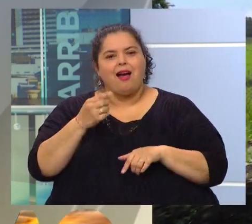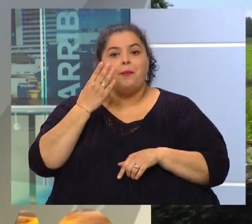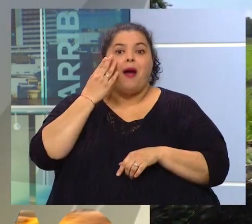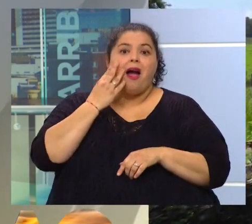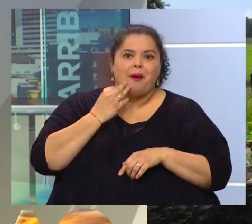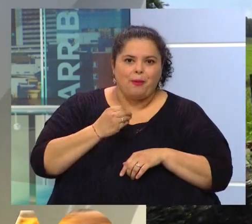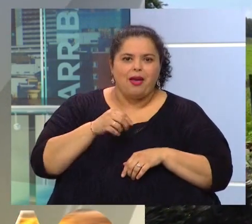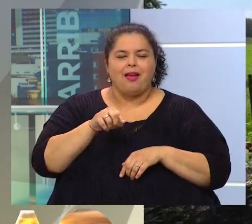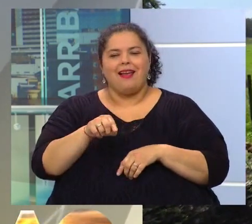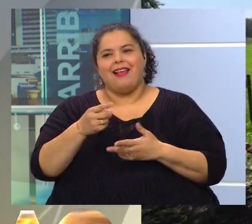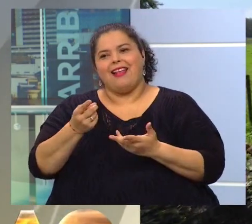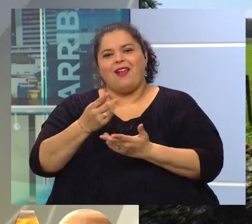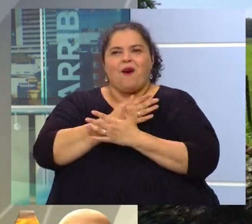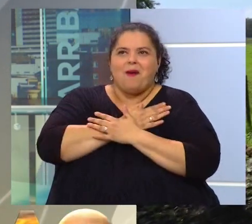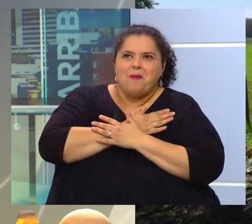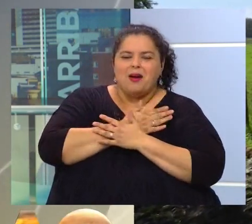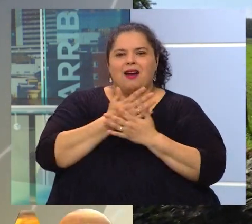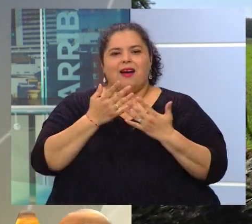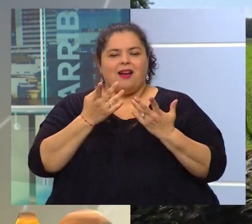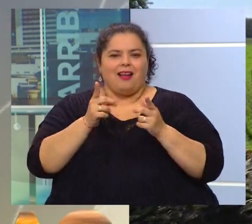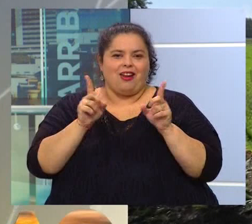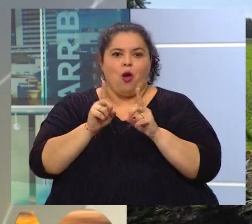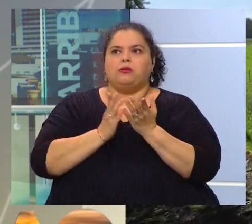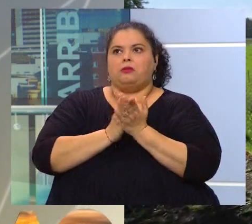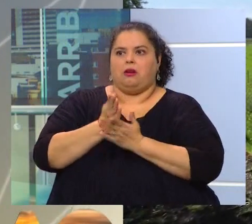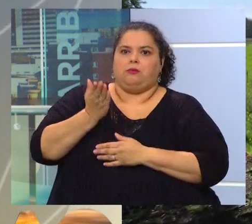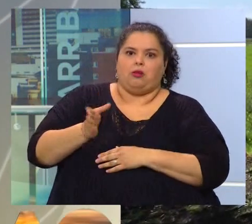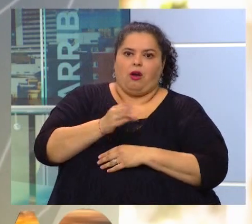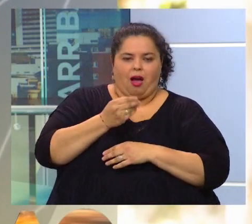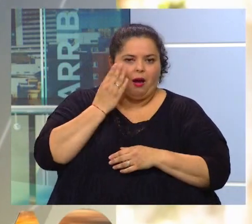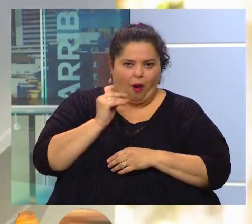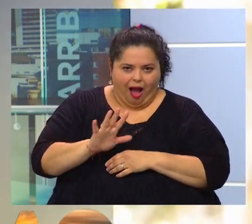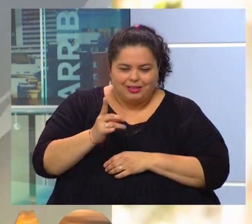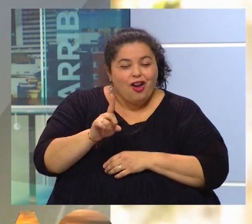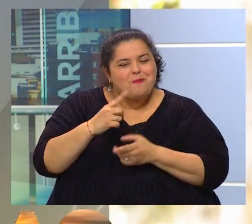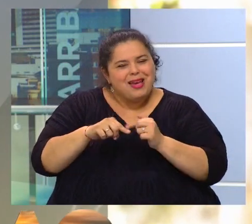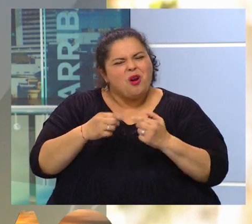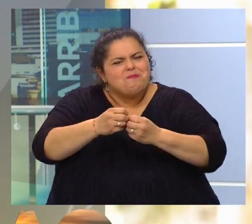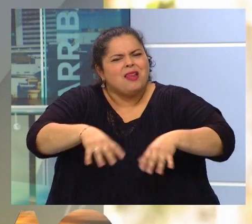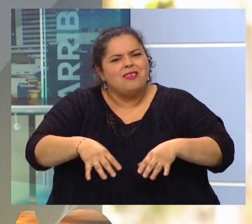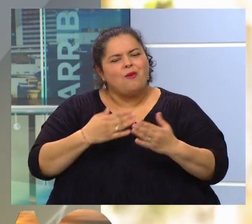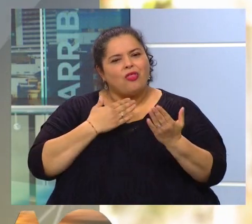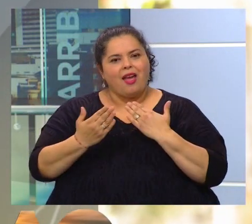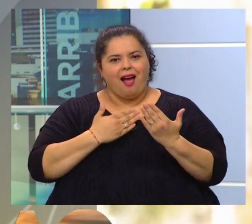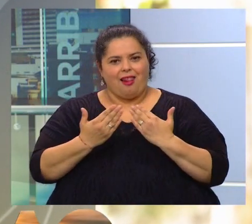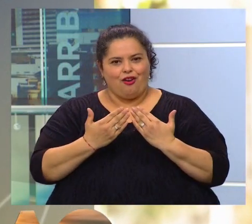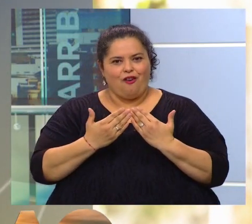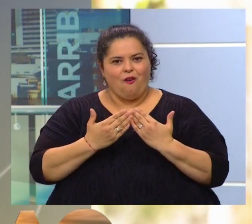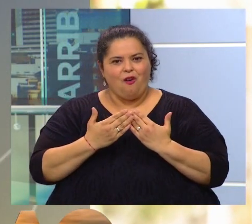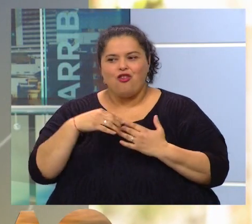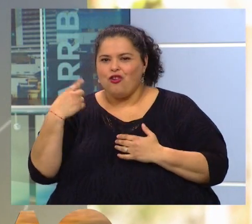los abuelos miman y abrazan. No quiero tampoco idealizar esa figura, pero entiendo que hemos perdido como un diálogo intergeneracional sustantivo